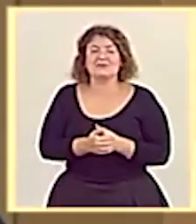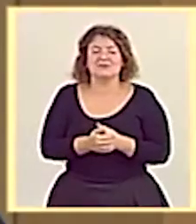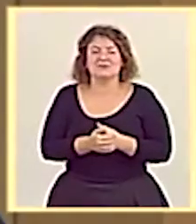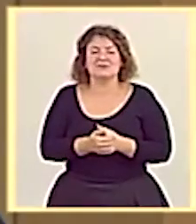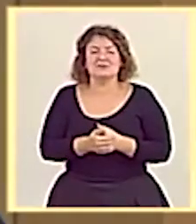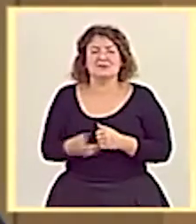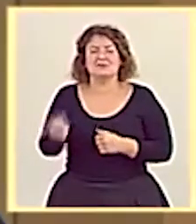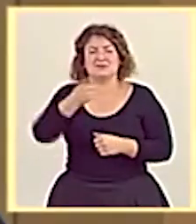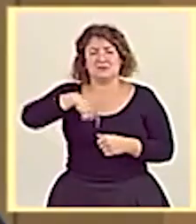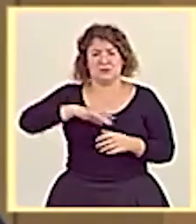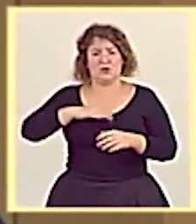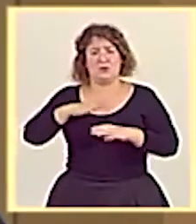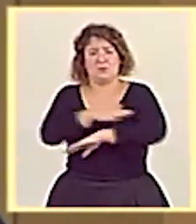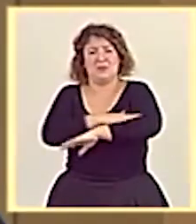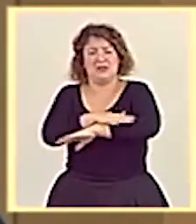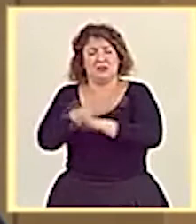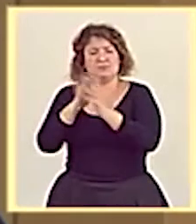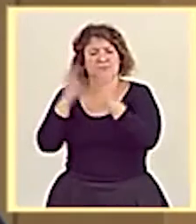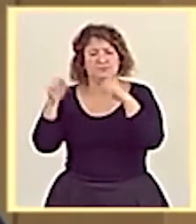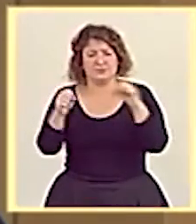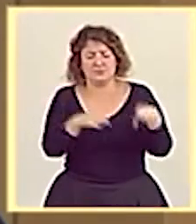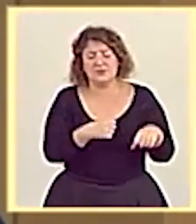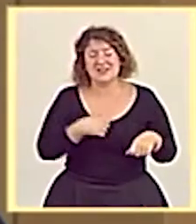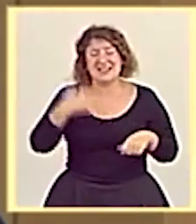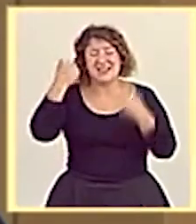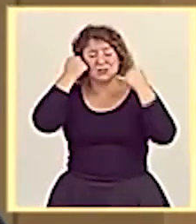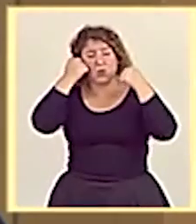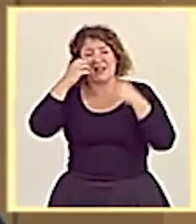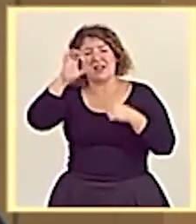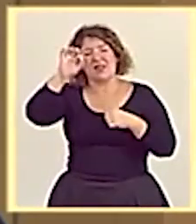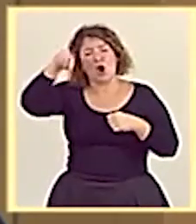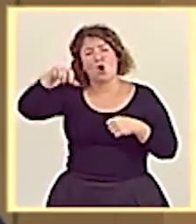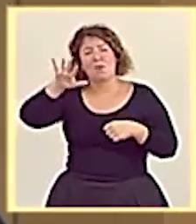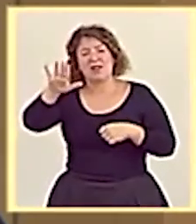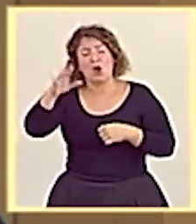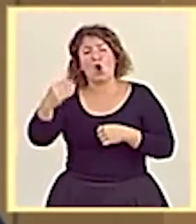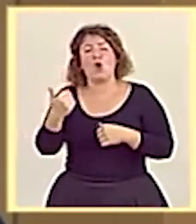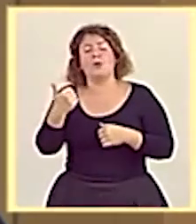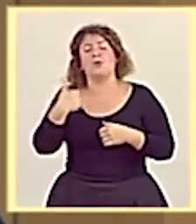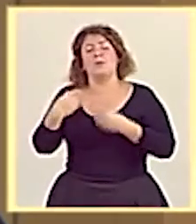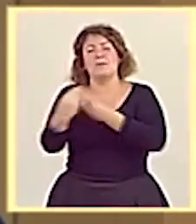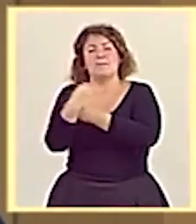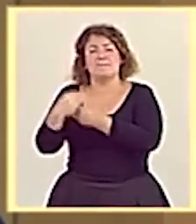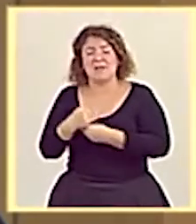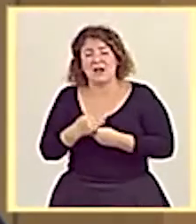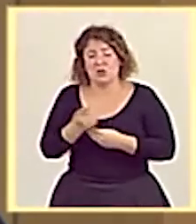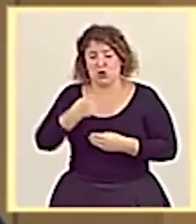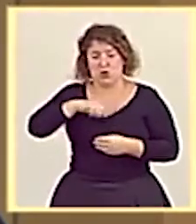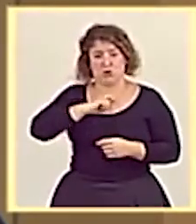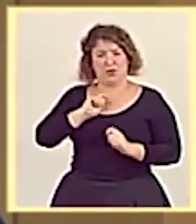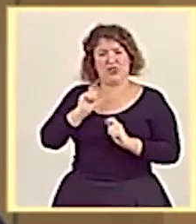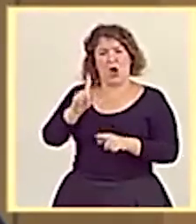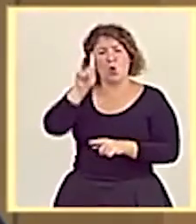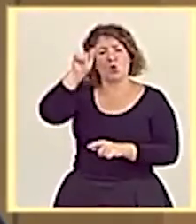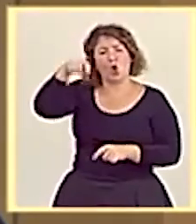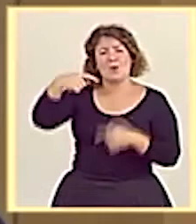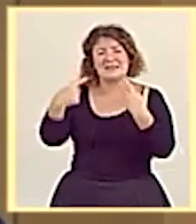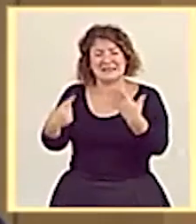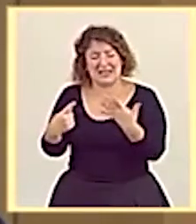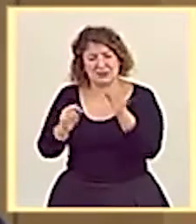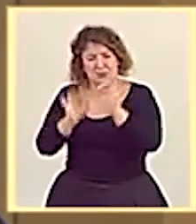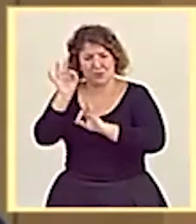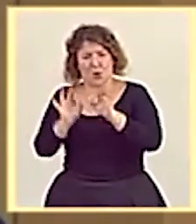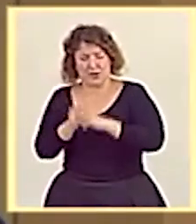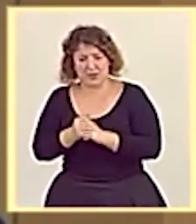una cosa. Los estudiantes navarros reciben el 0,5 del total de las becas, mientras que nuestra aportación es del 1,6. Lo mismo